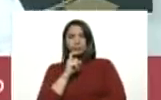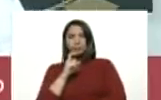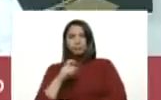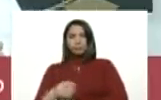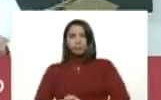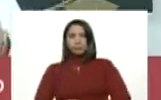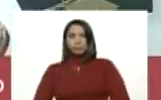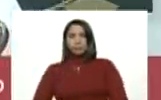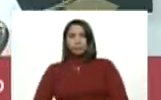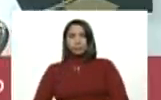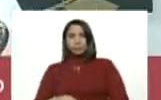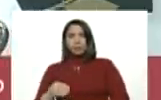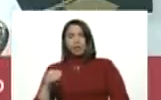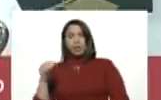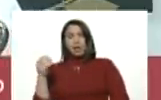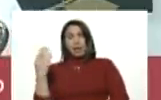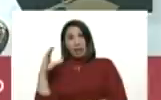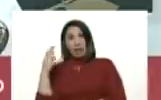de Caracas.